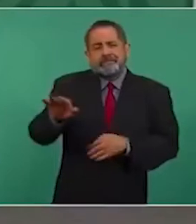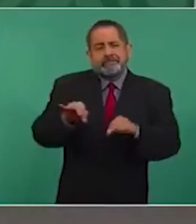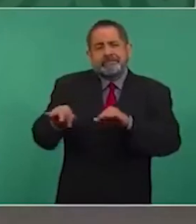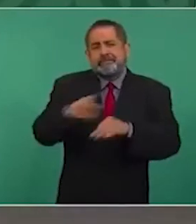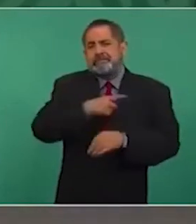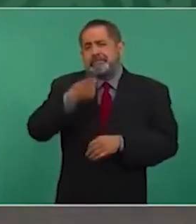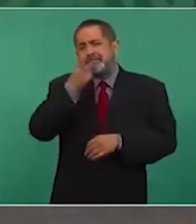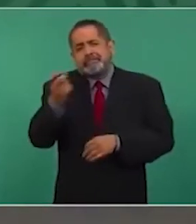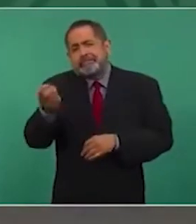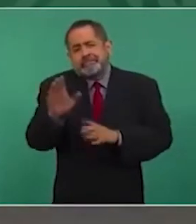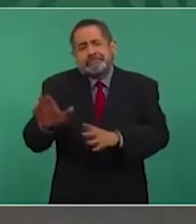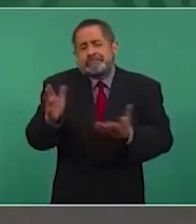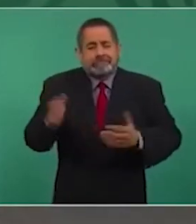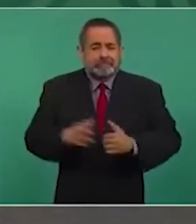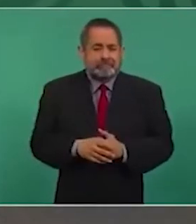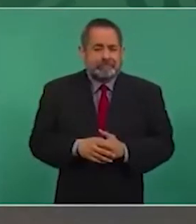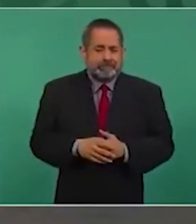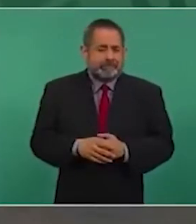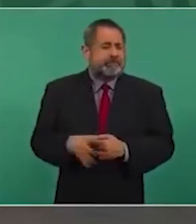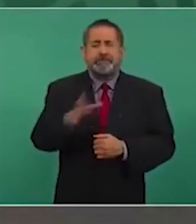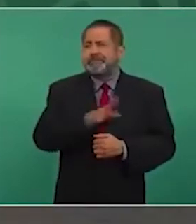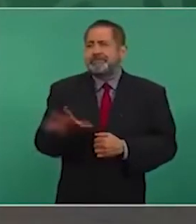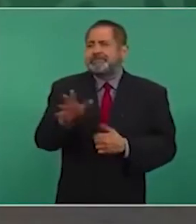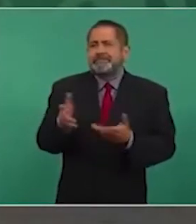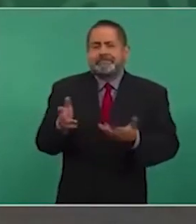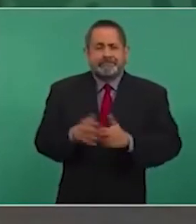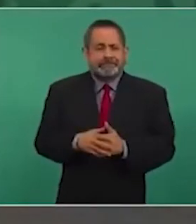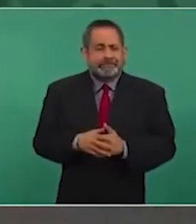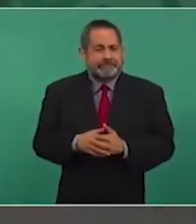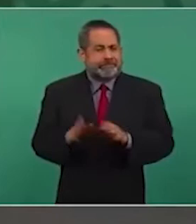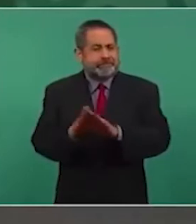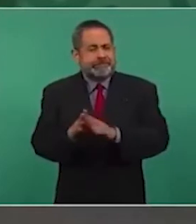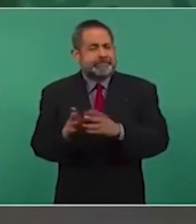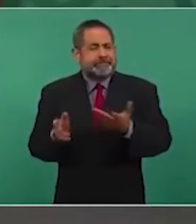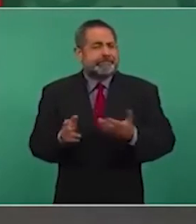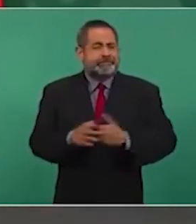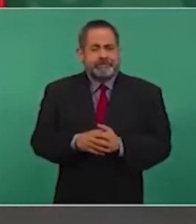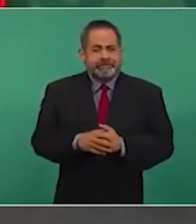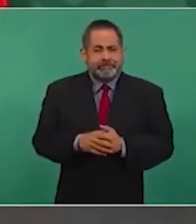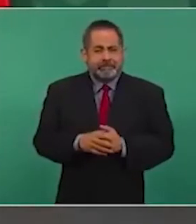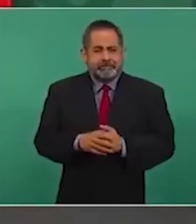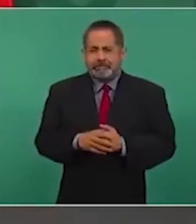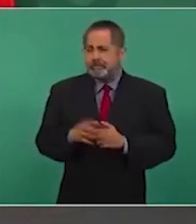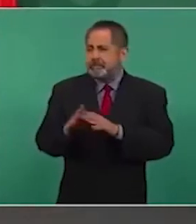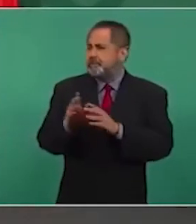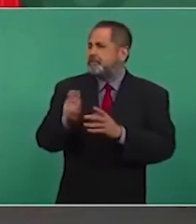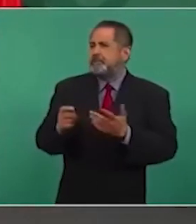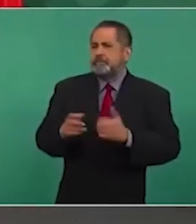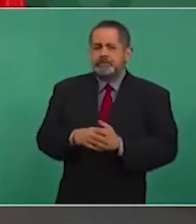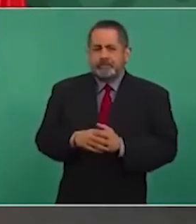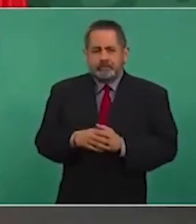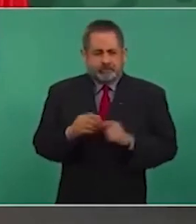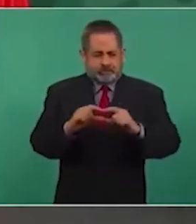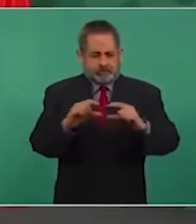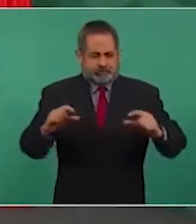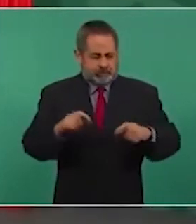Es que es increíble que se esté aplicando una